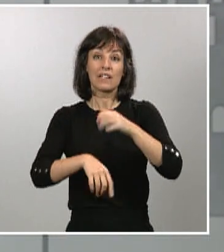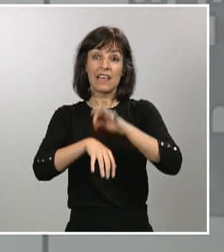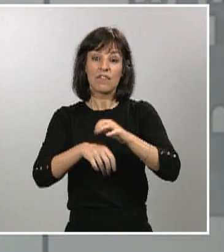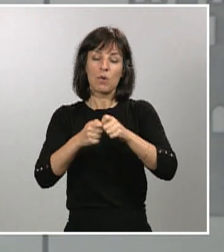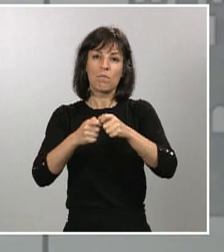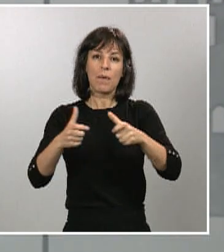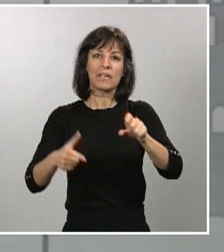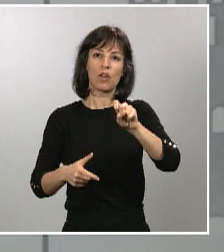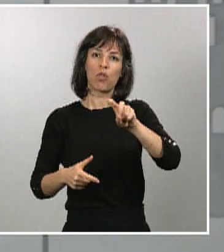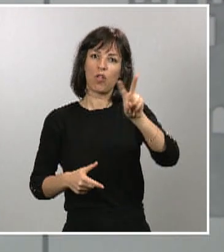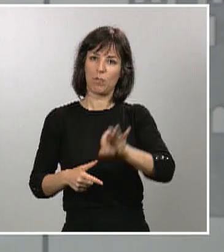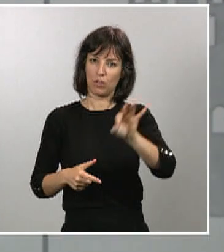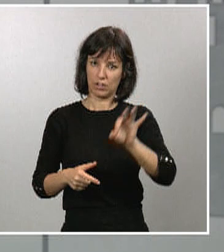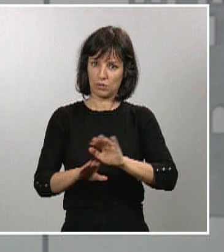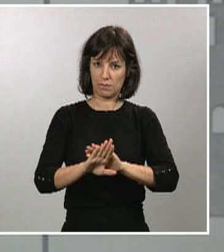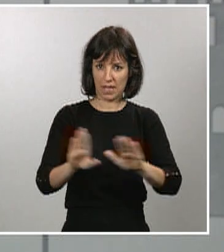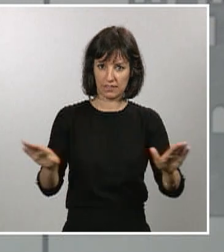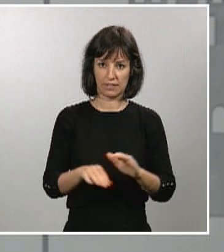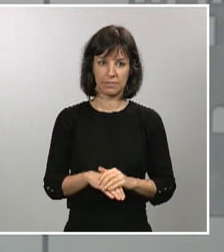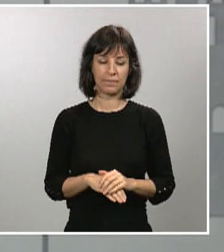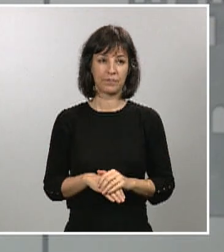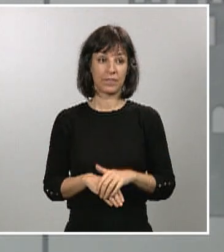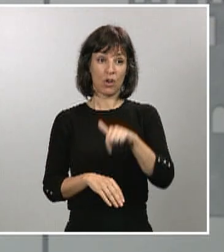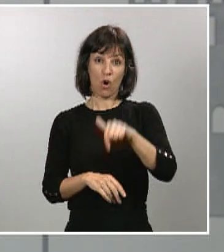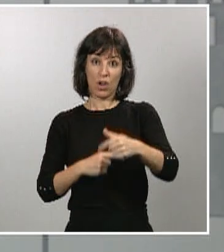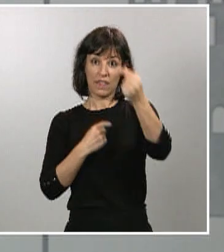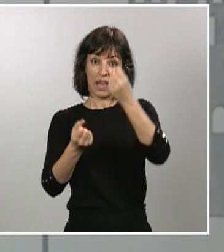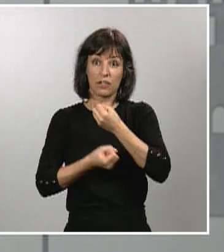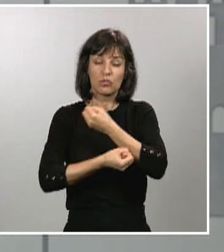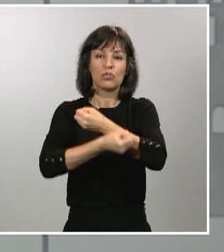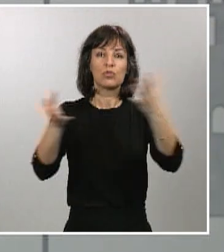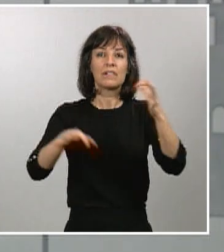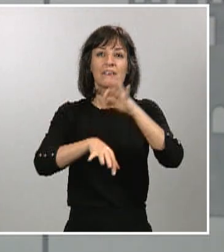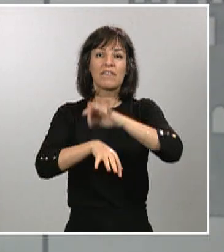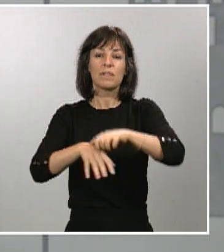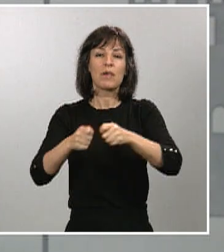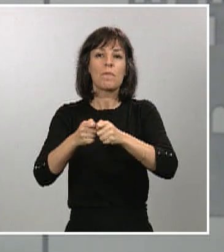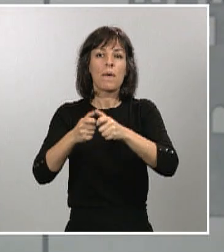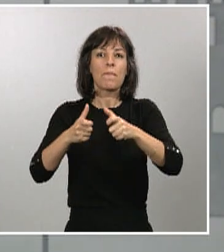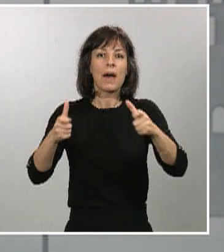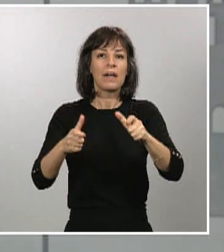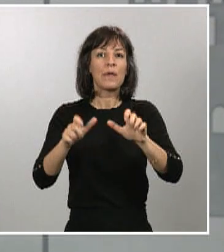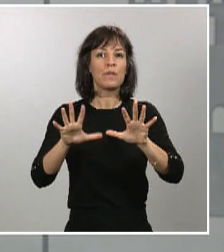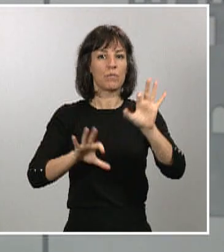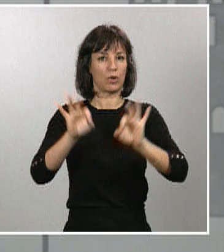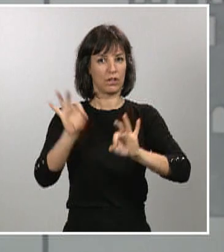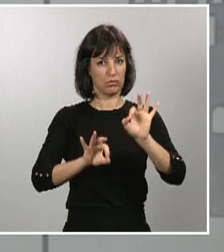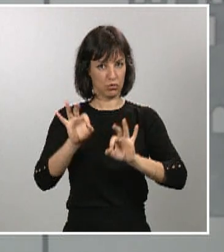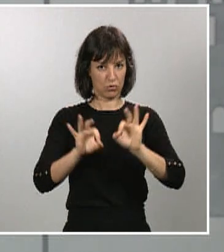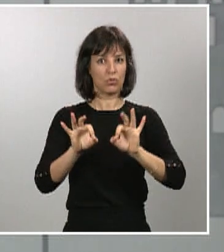conocido hoy son de un incremento de notificación de casos del 10% con 19